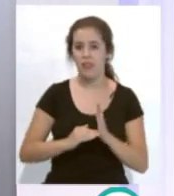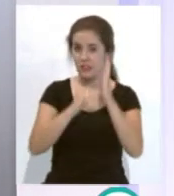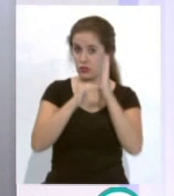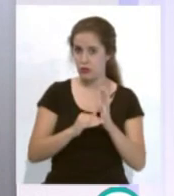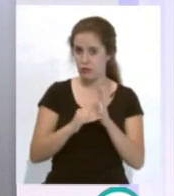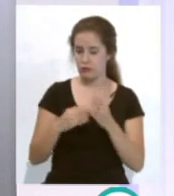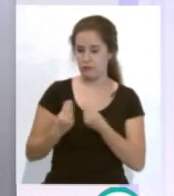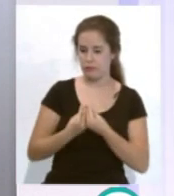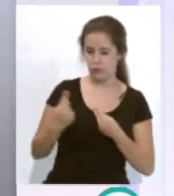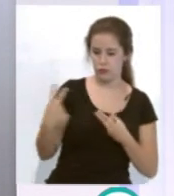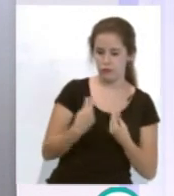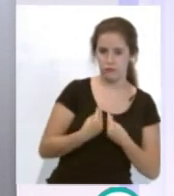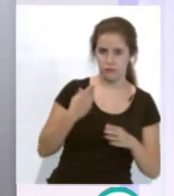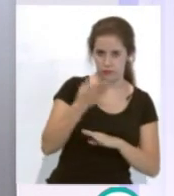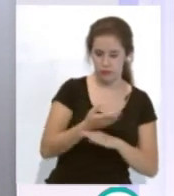vez que yo,